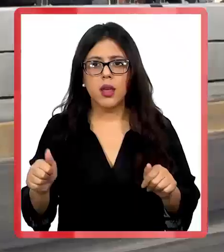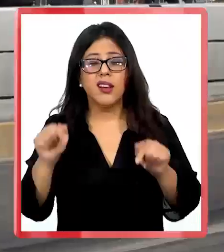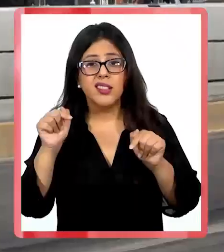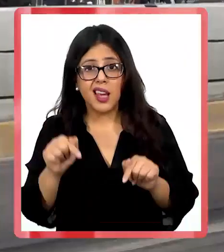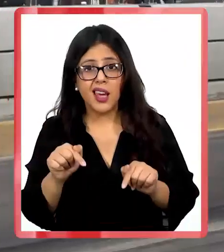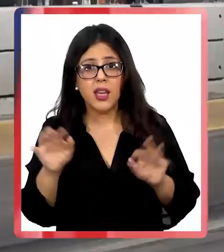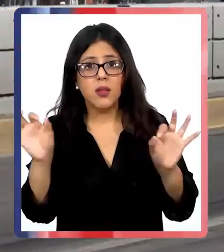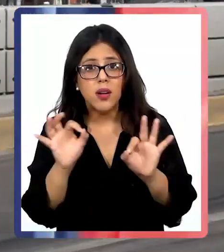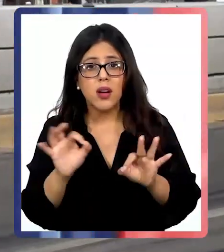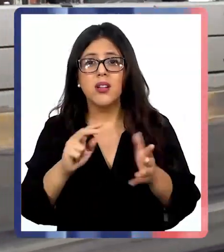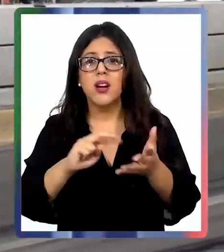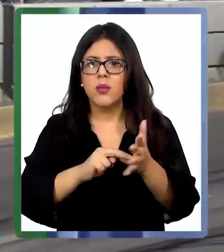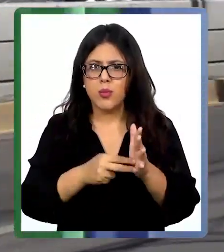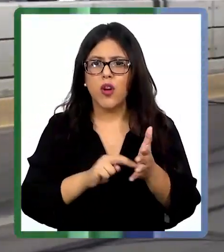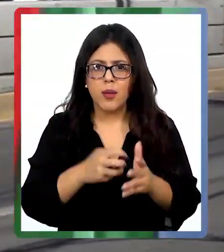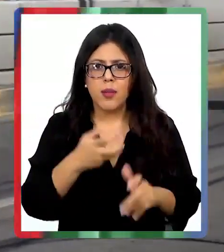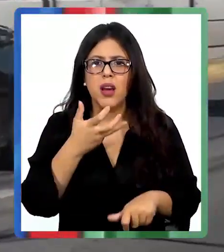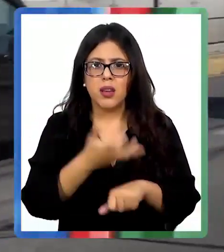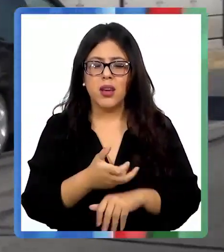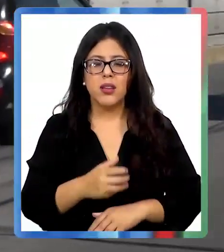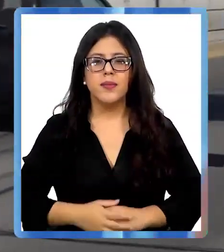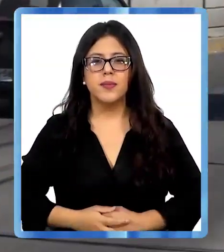para justificar los problemas que se generaron.